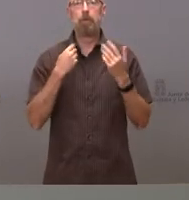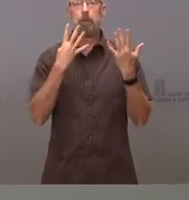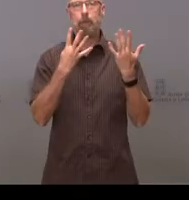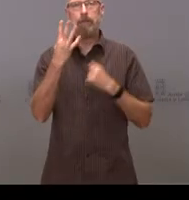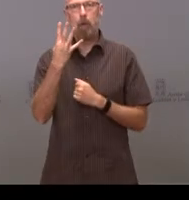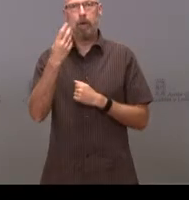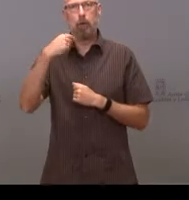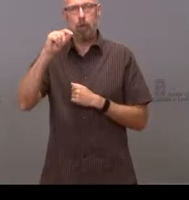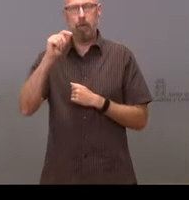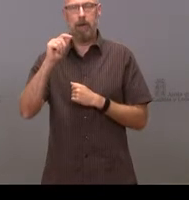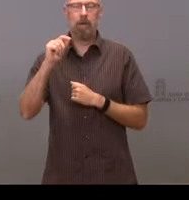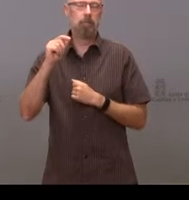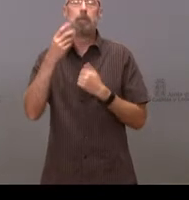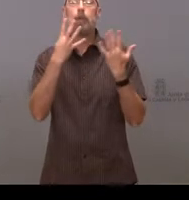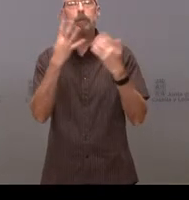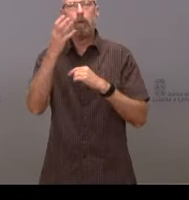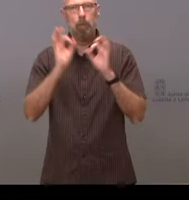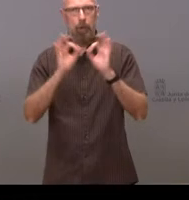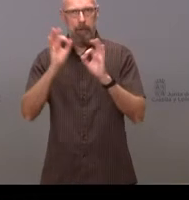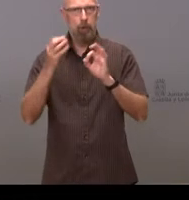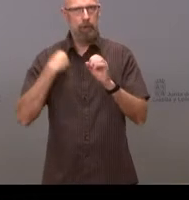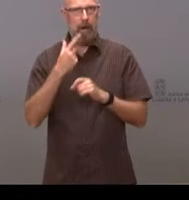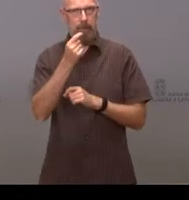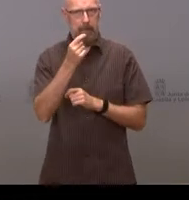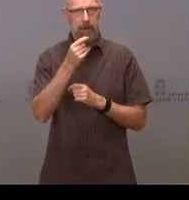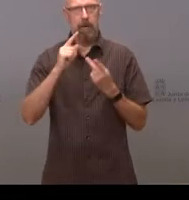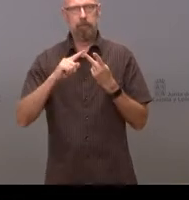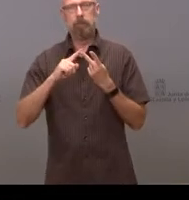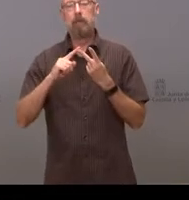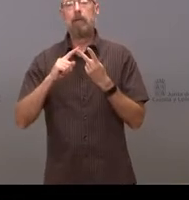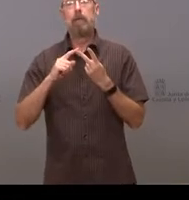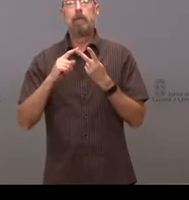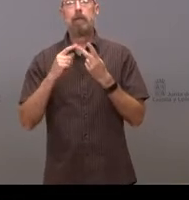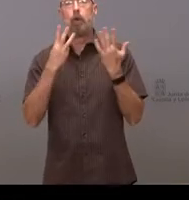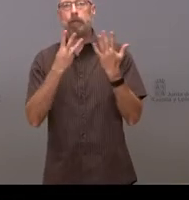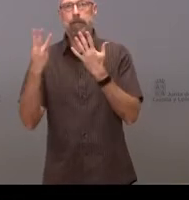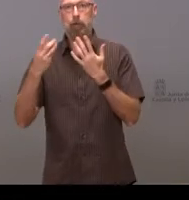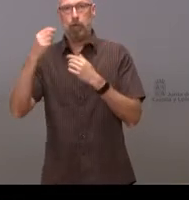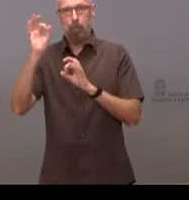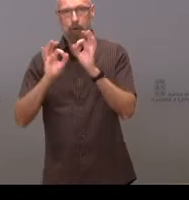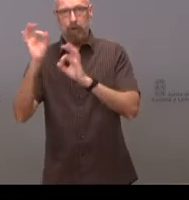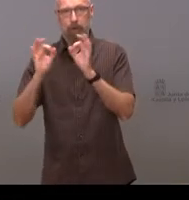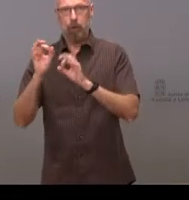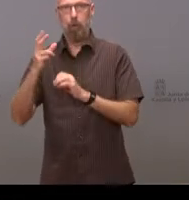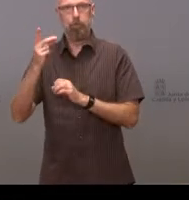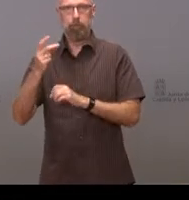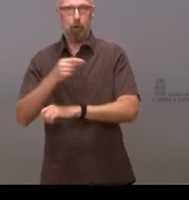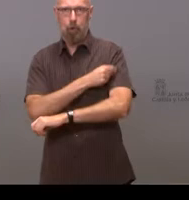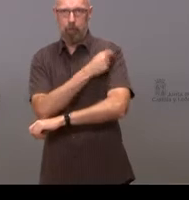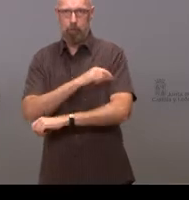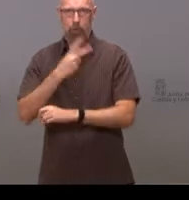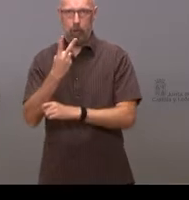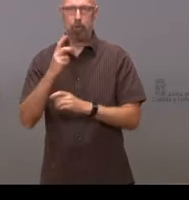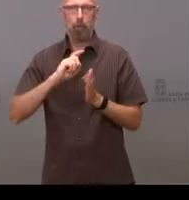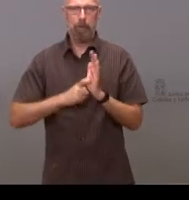dosis y el 88,8% ya tienen la vacunación completa. La vacuna está permitiendo, como he dicho